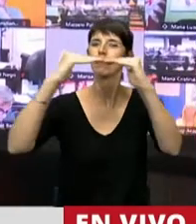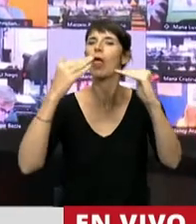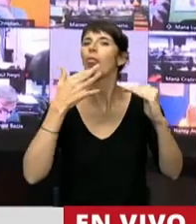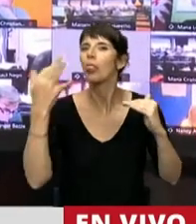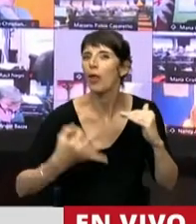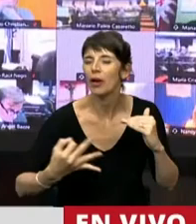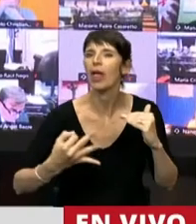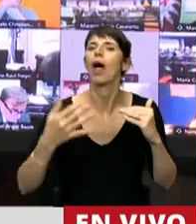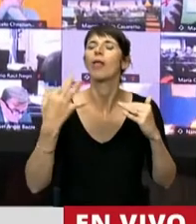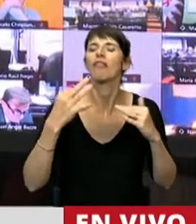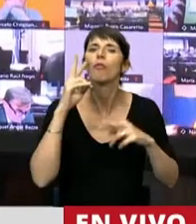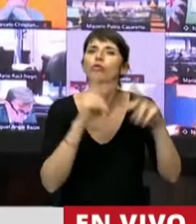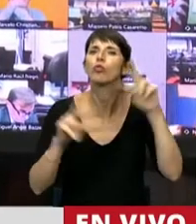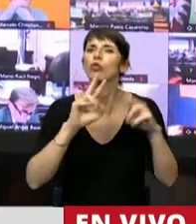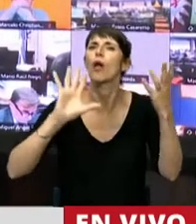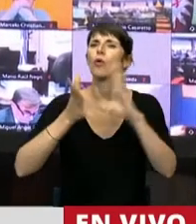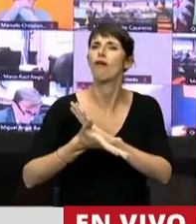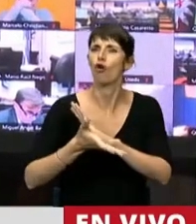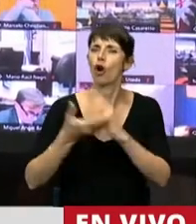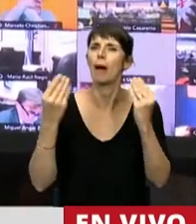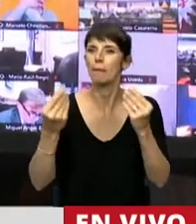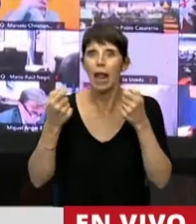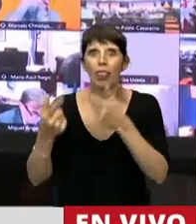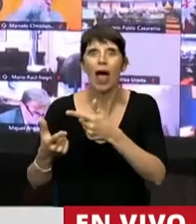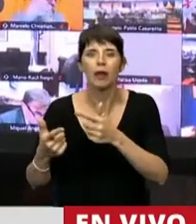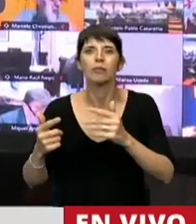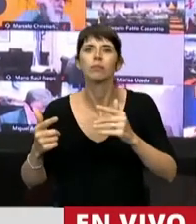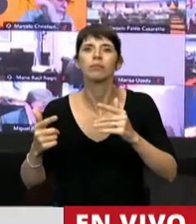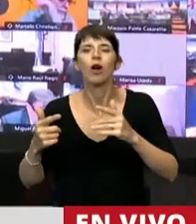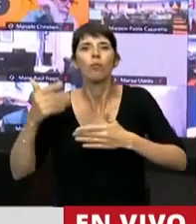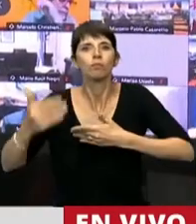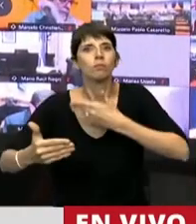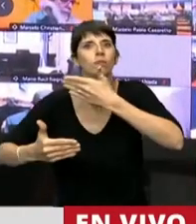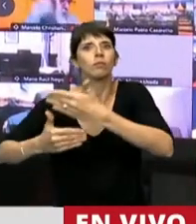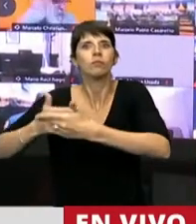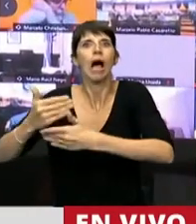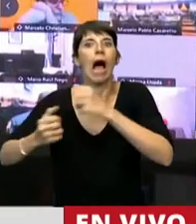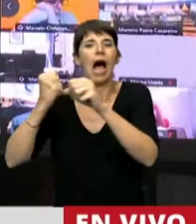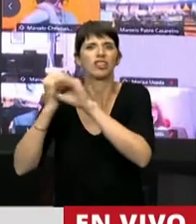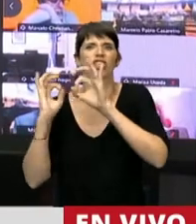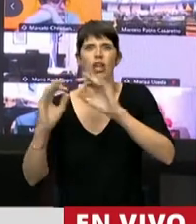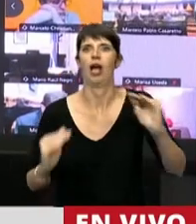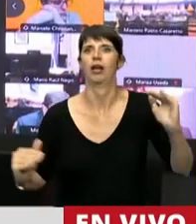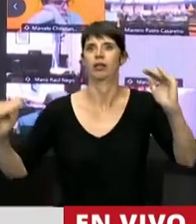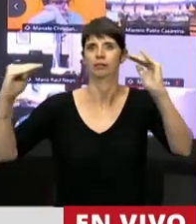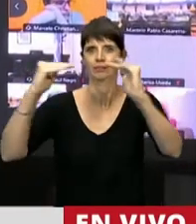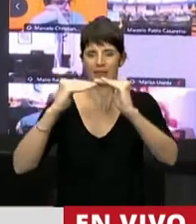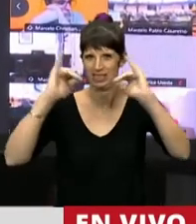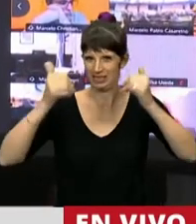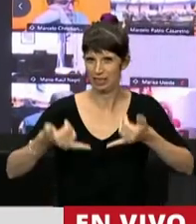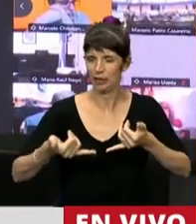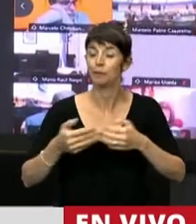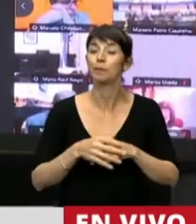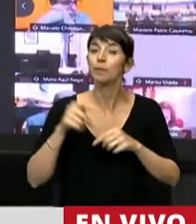armónico. Esto tiene que ver, y fundamentalmente quiero aprovechar, señor presidente, yo hoy quería hacer